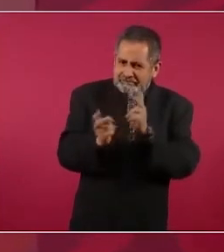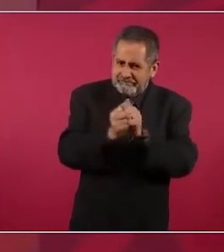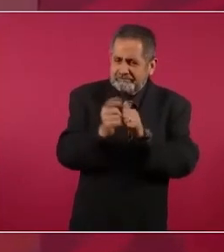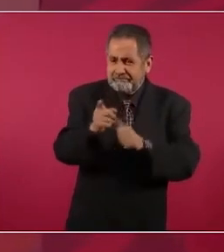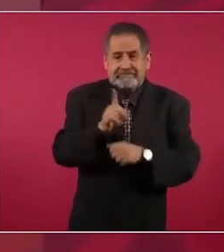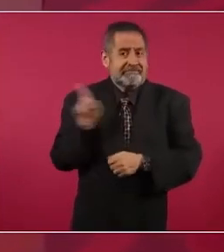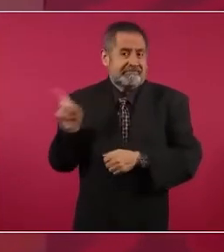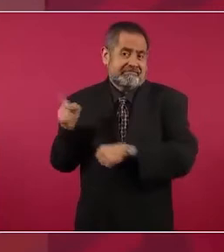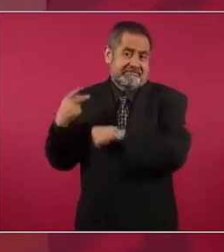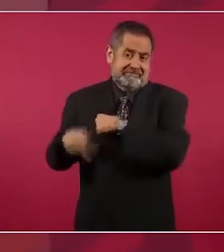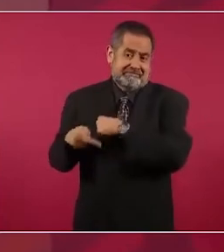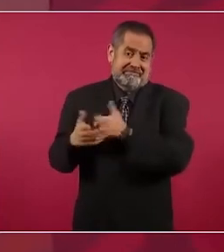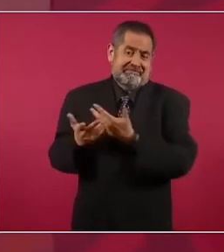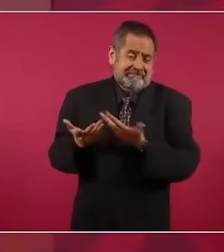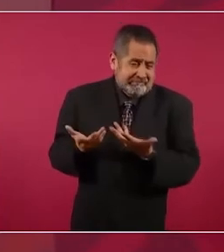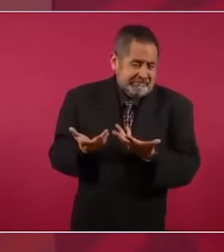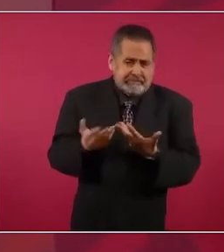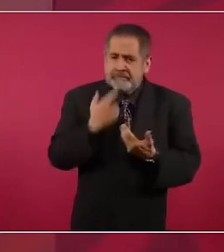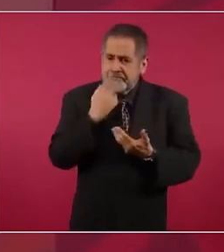México.